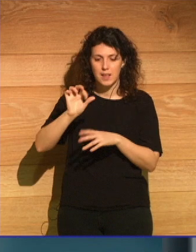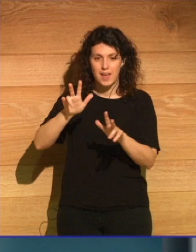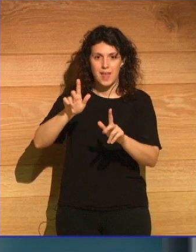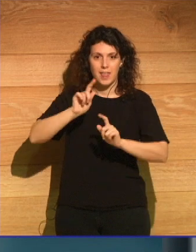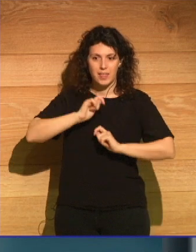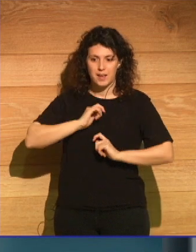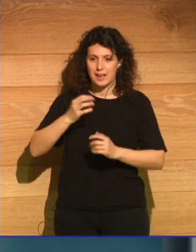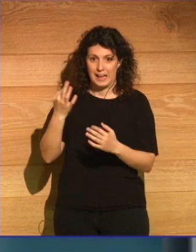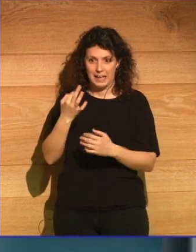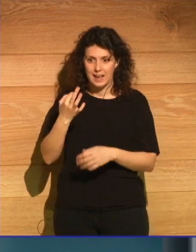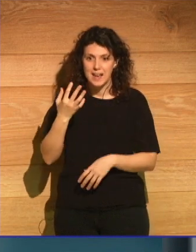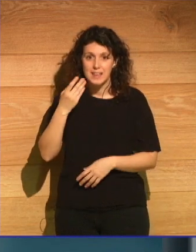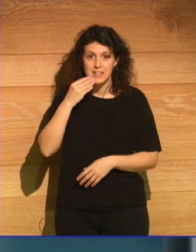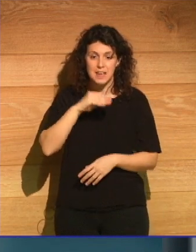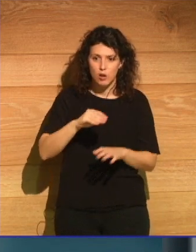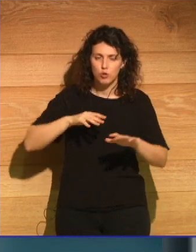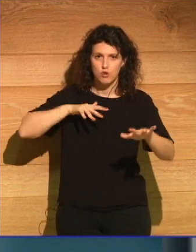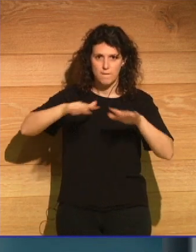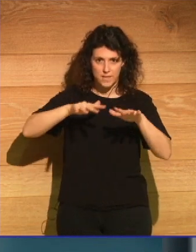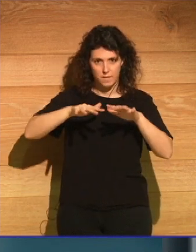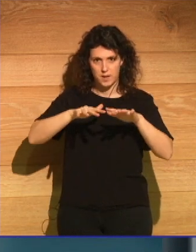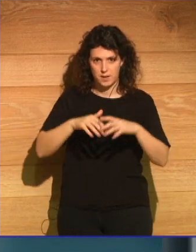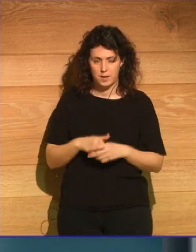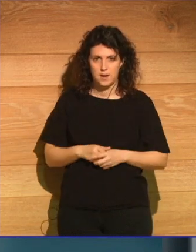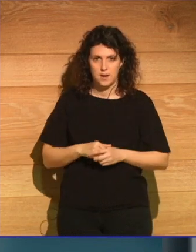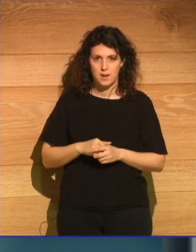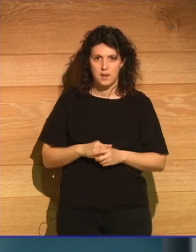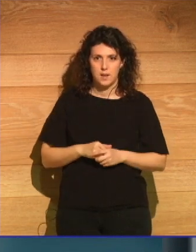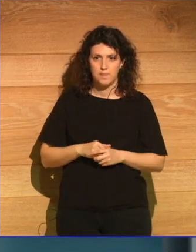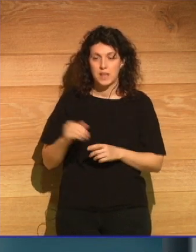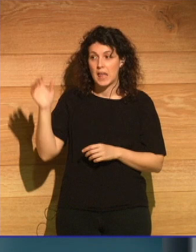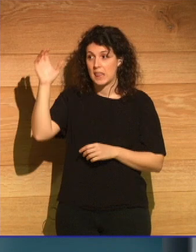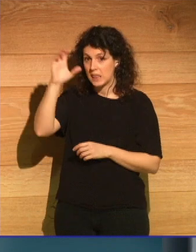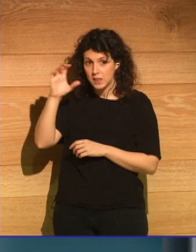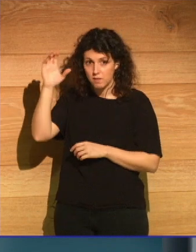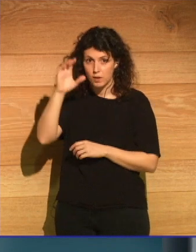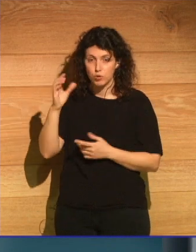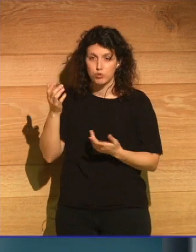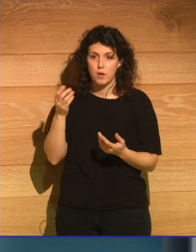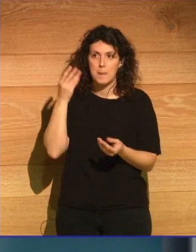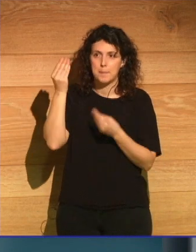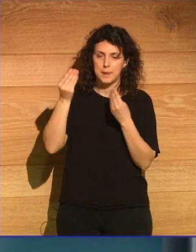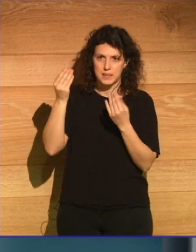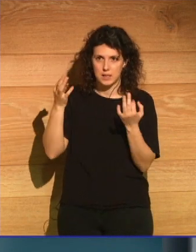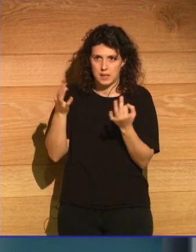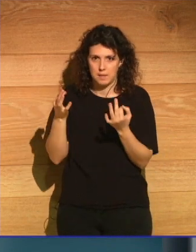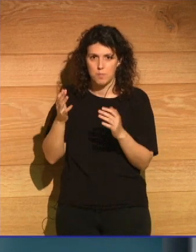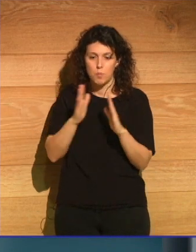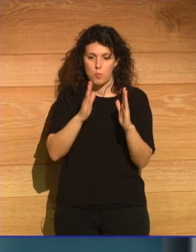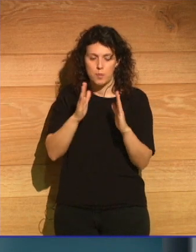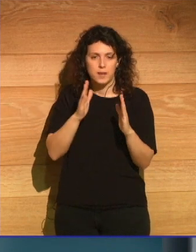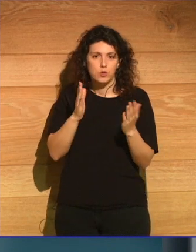que los hielos vibren. Los científicos creen que a la hora de